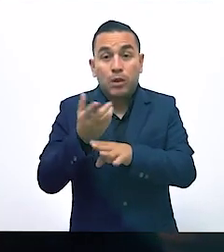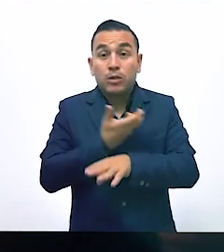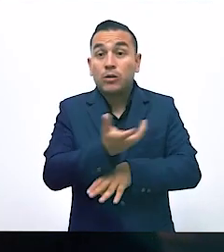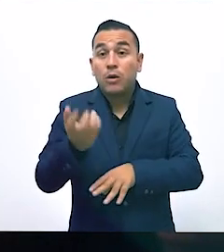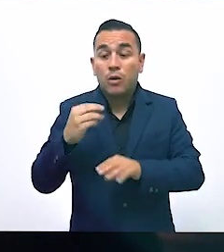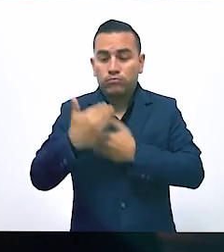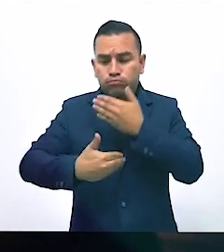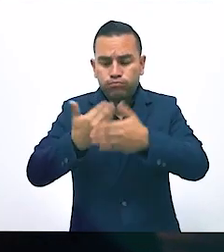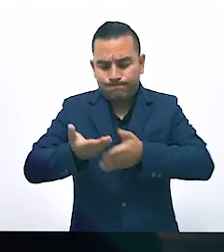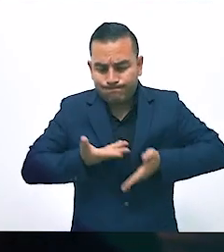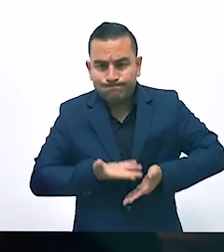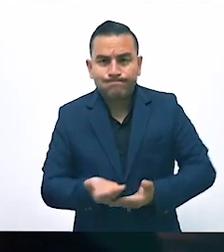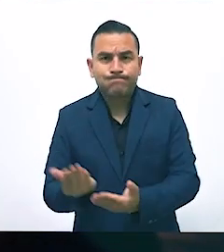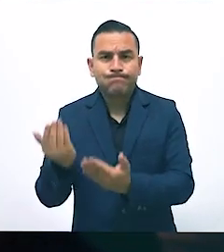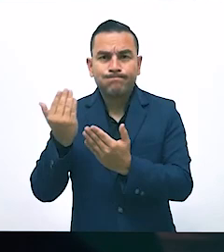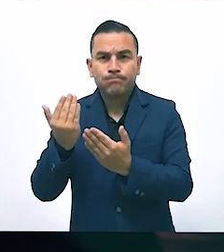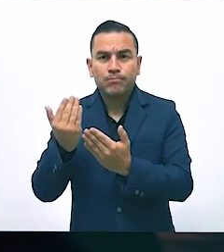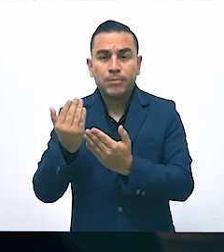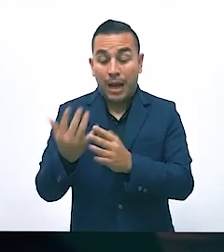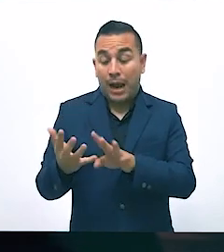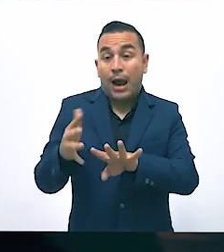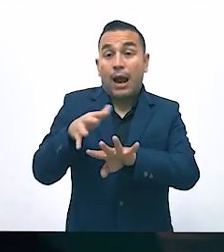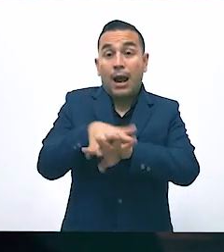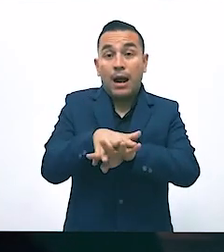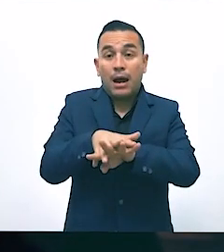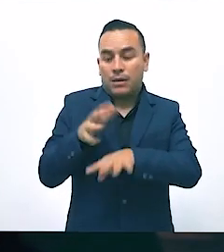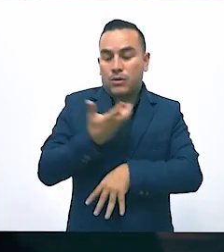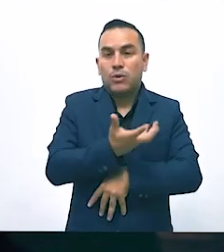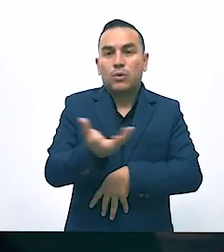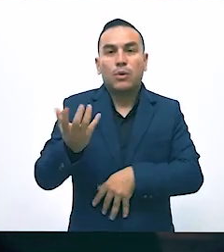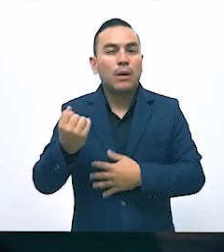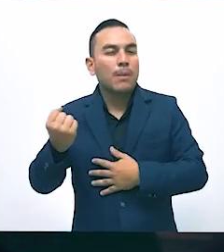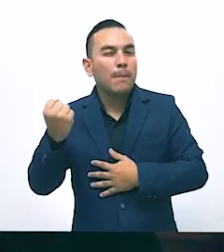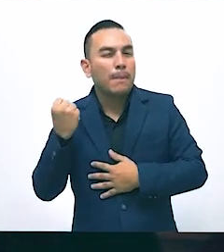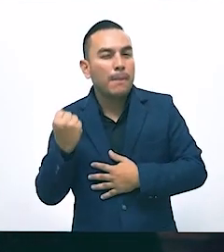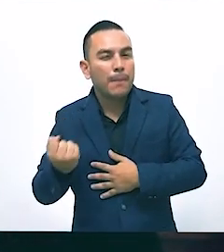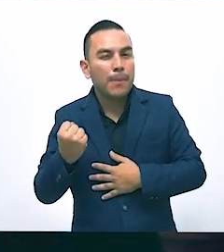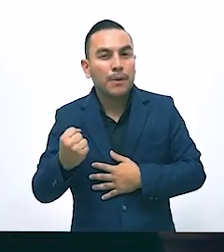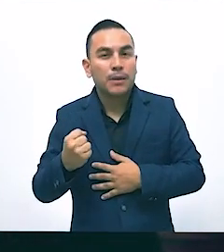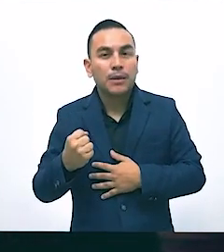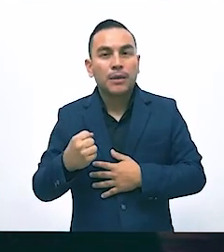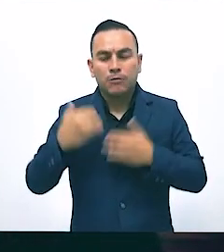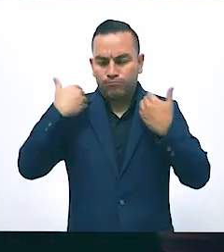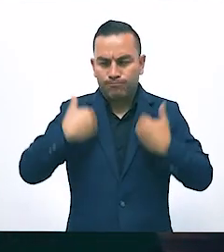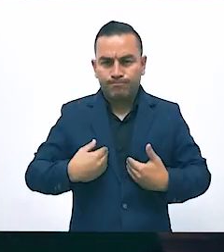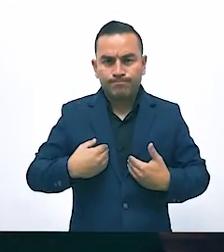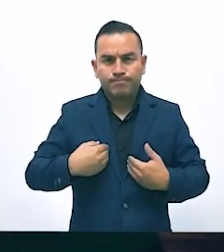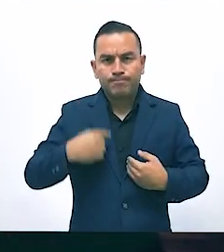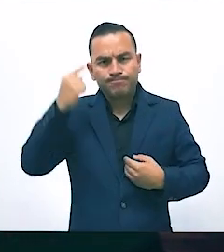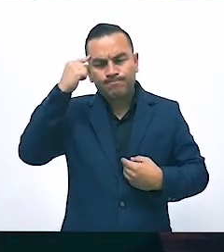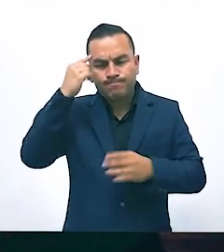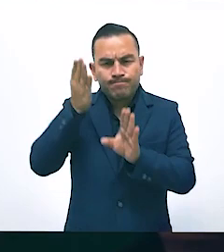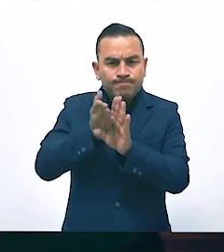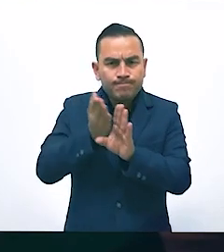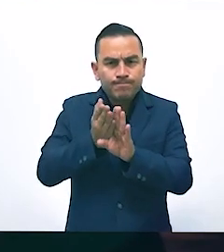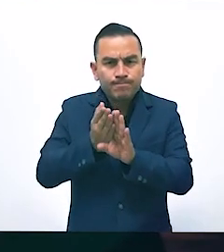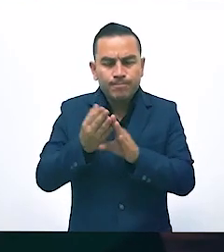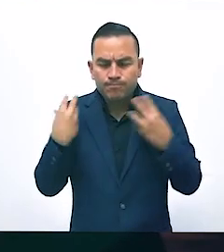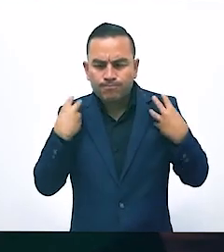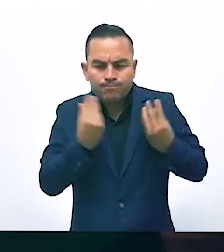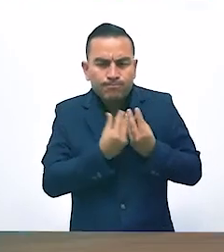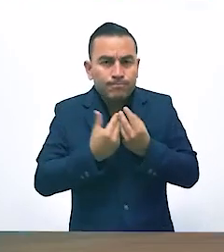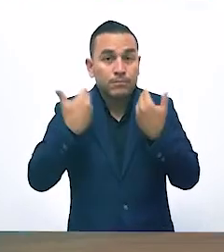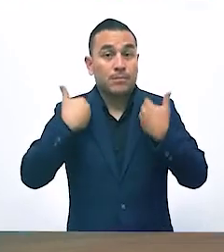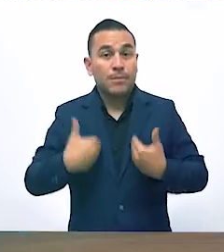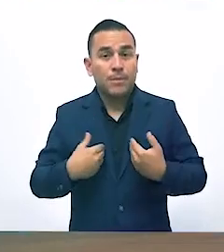prenatal y el parto. La integralidad. Todo es importante, desde los aspectos físicos, mentales, emocionales e incluso los sociales.